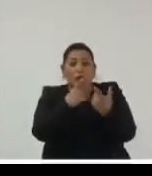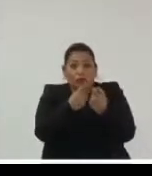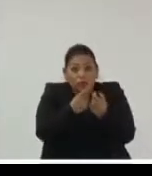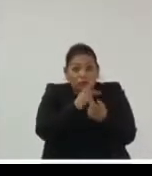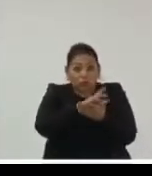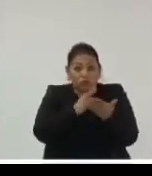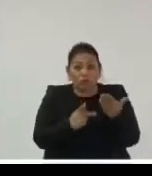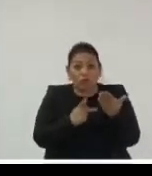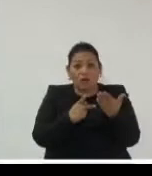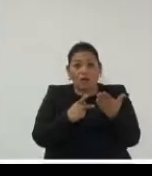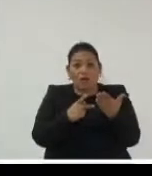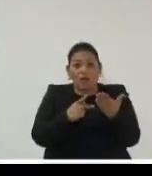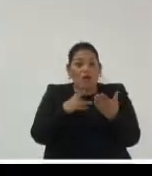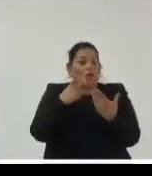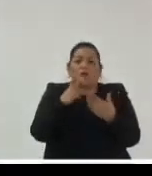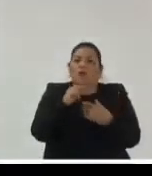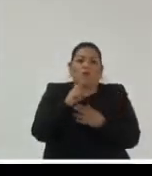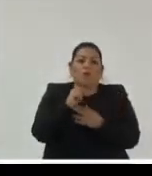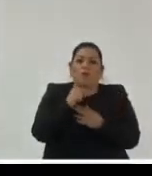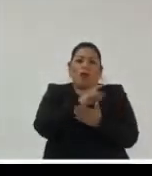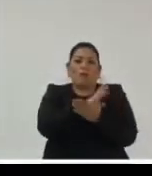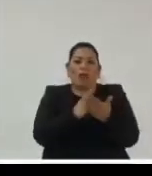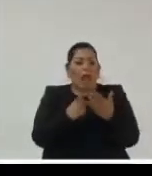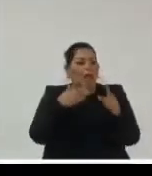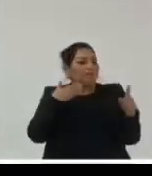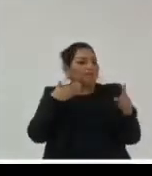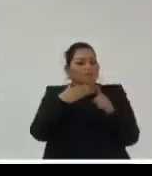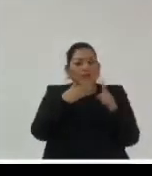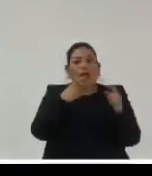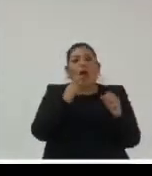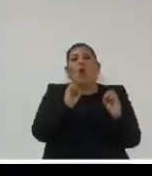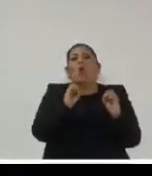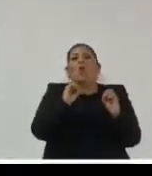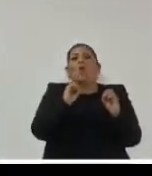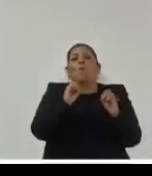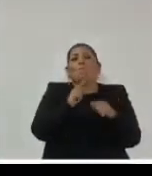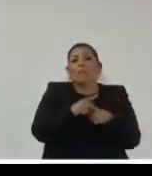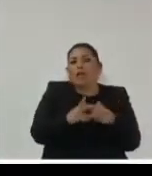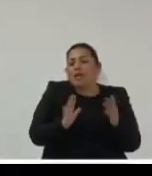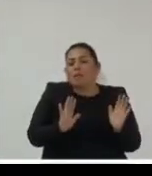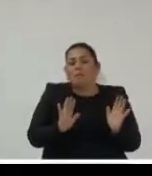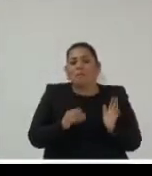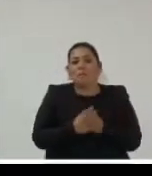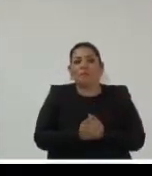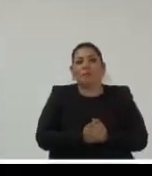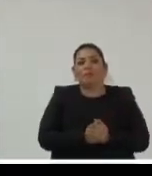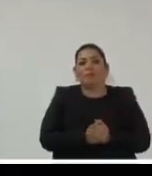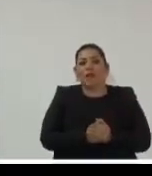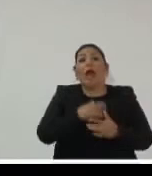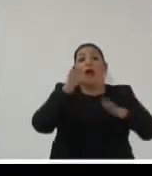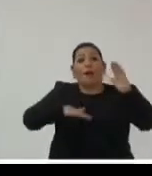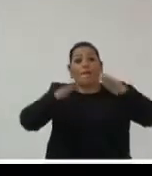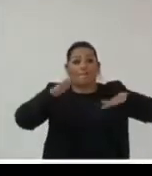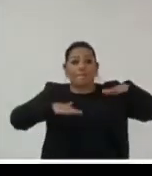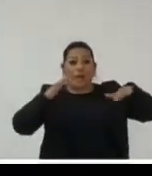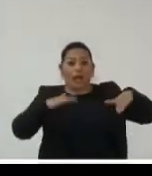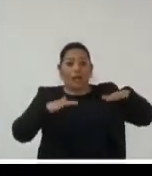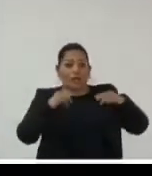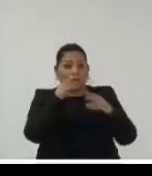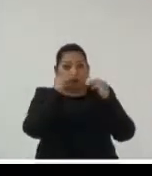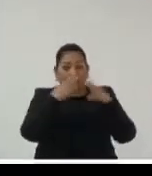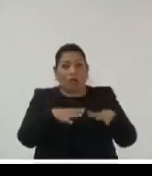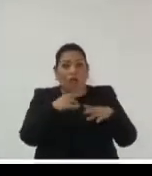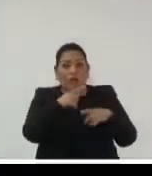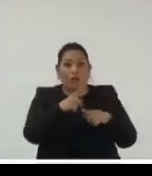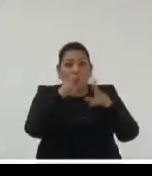tampoco es que existan planes estratégicos de TI o a veces y esto es algo que perdemos de vista ni siquiera su tema